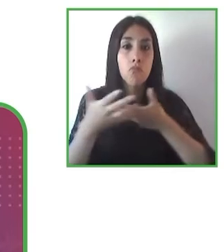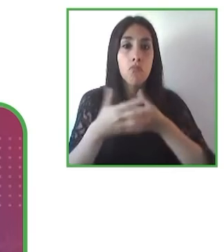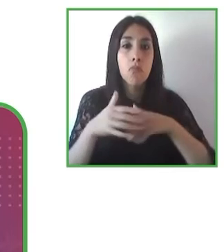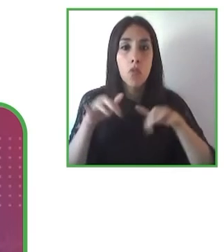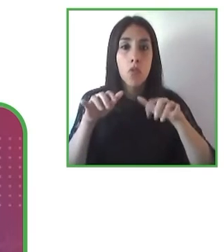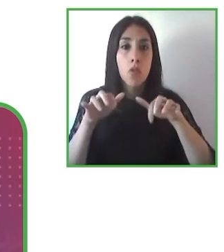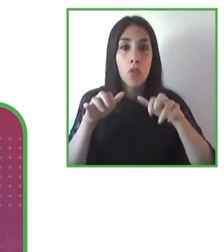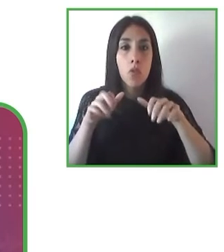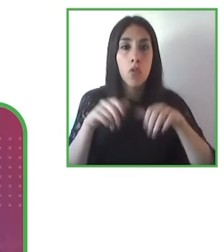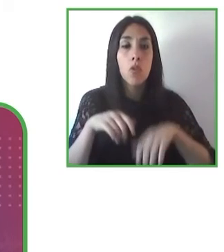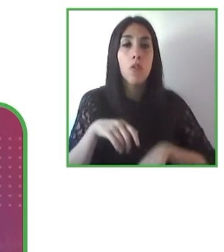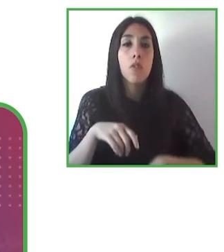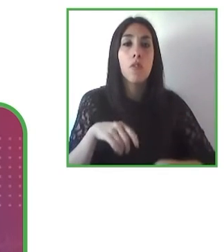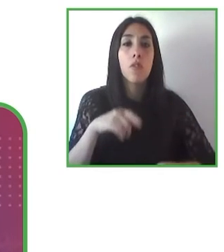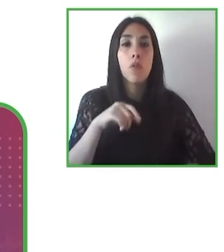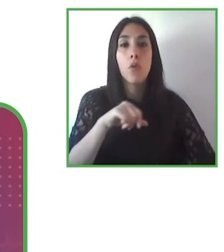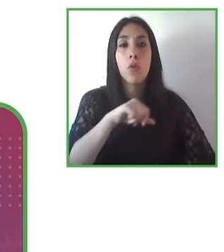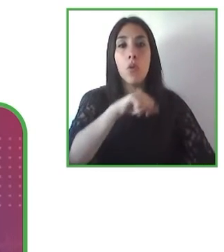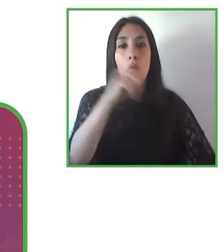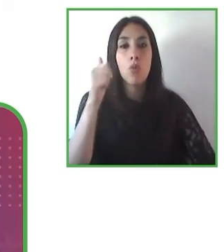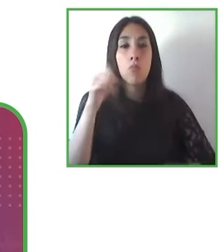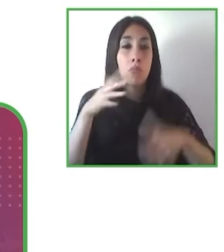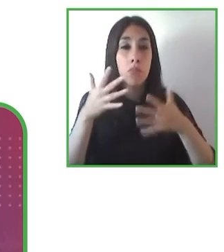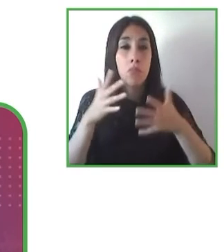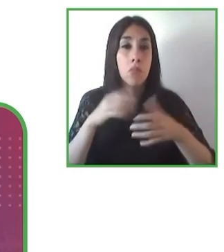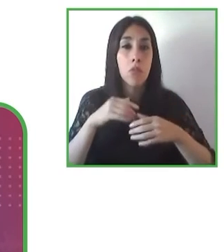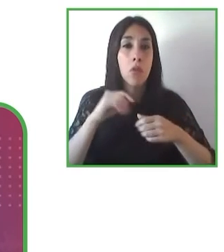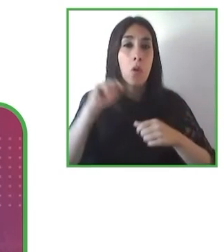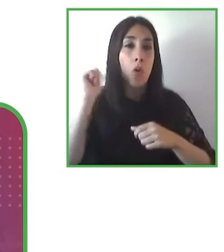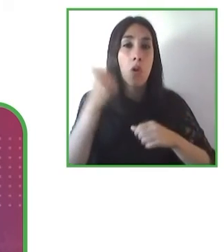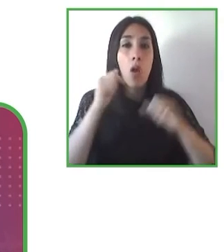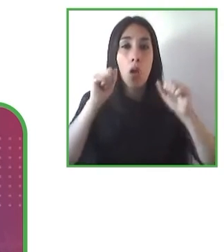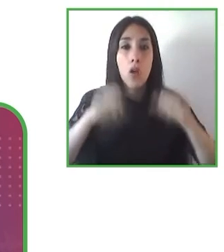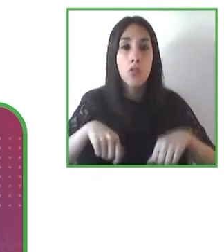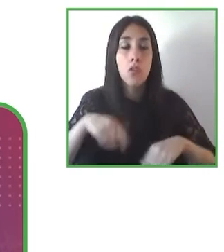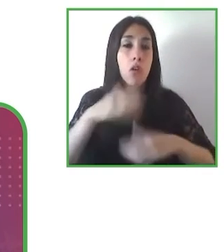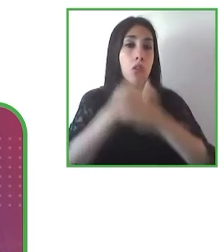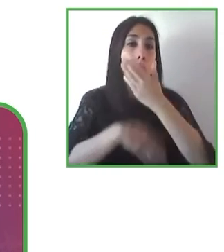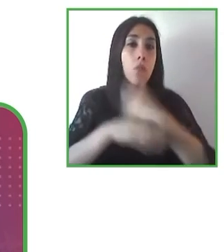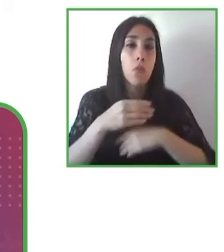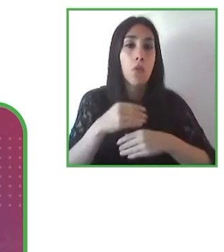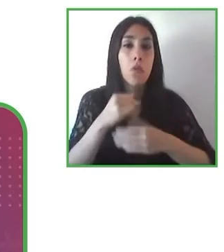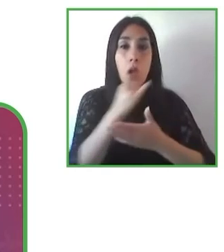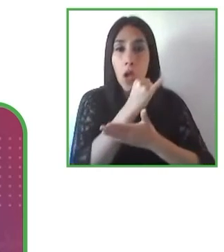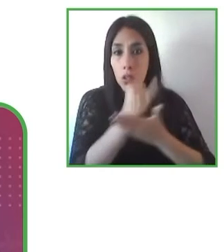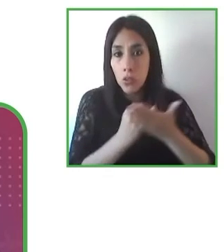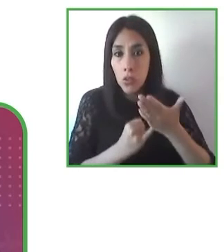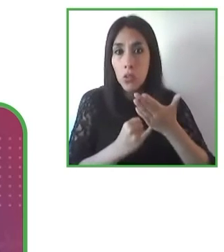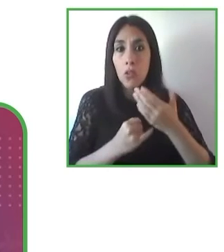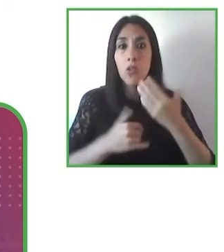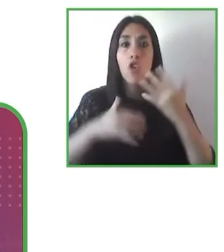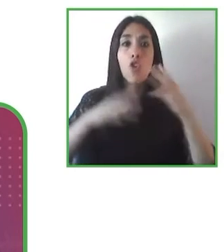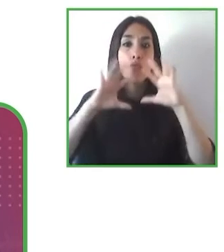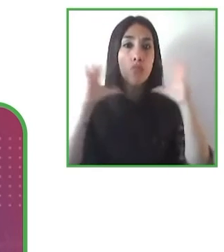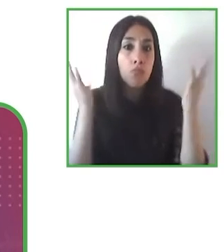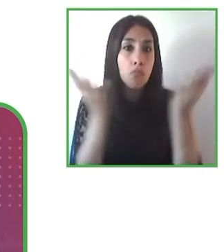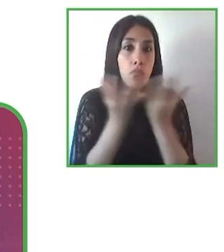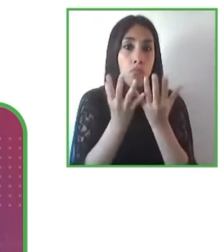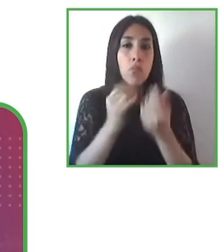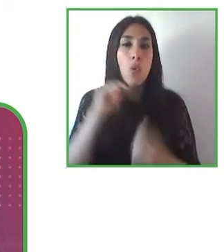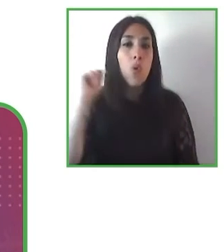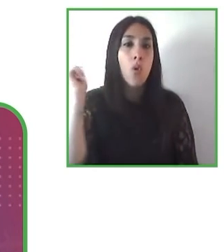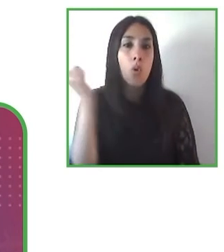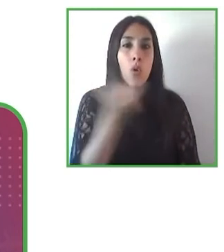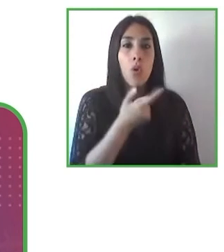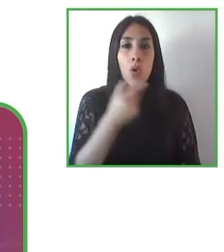hecho entonces el diseño universal se trata mucho de todo lo que hacemos y de todas las maneras en las que imaginamos las interacciones con las